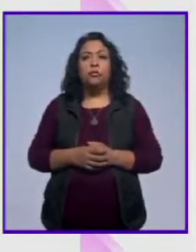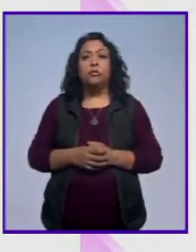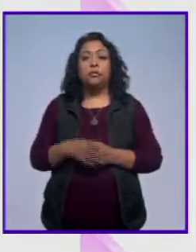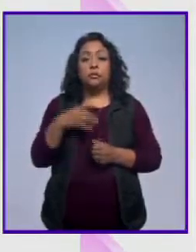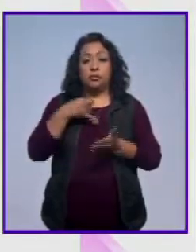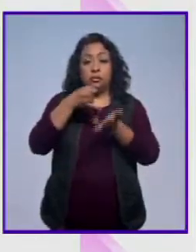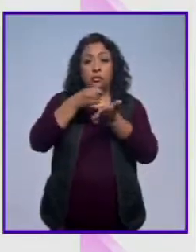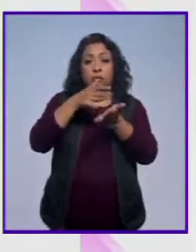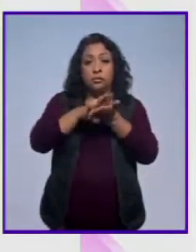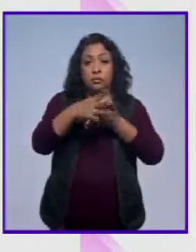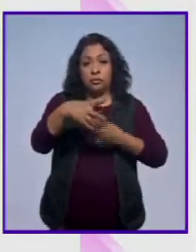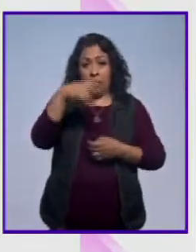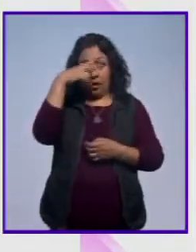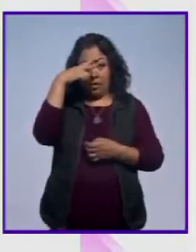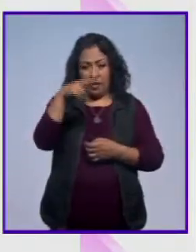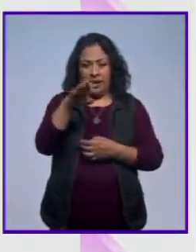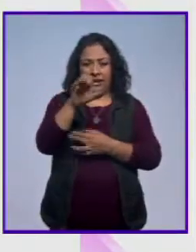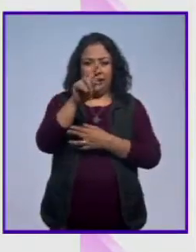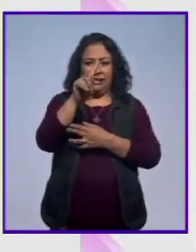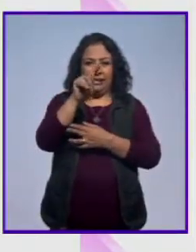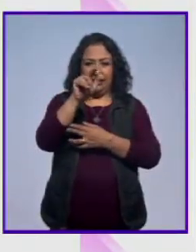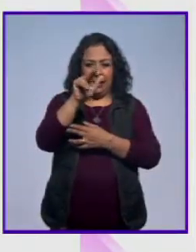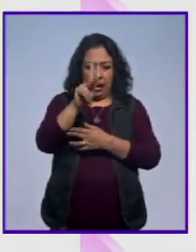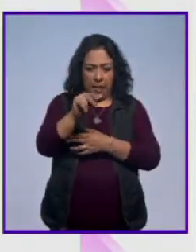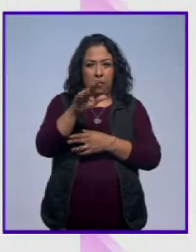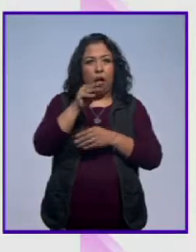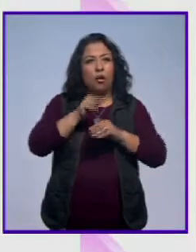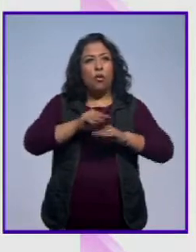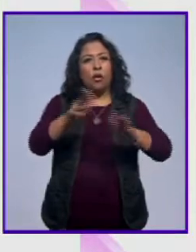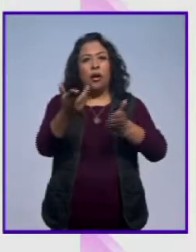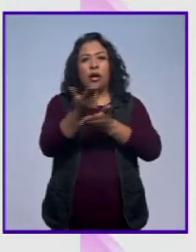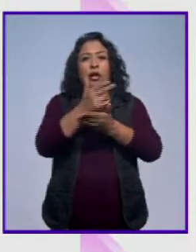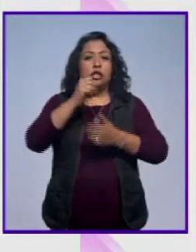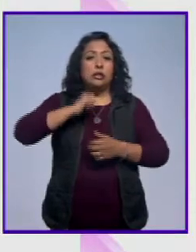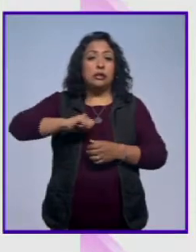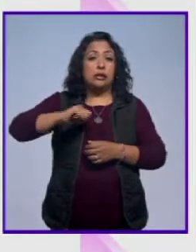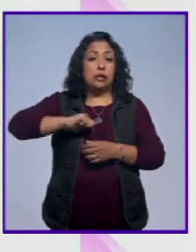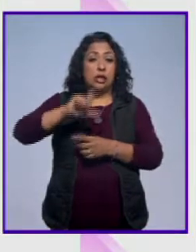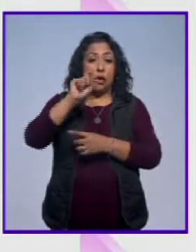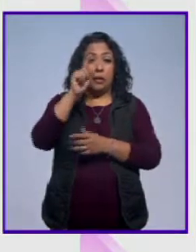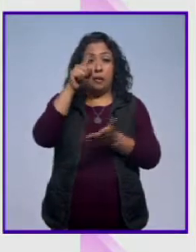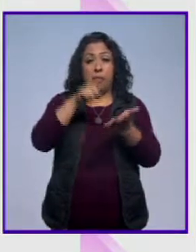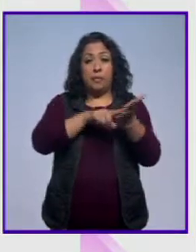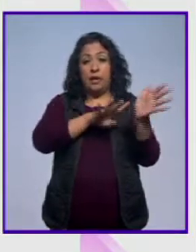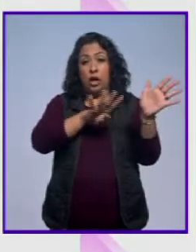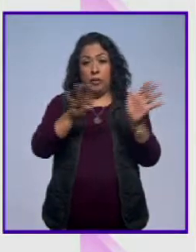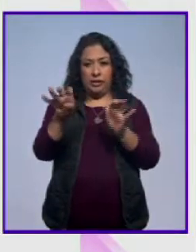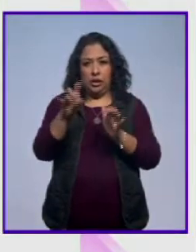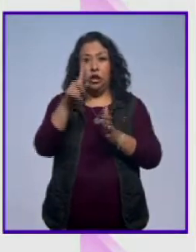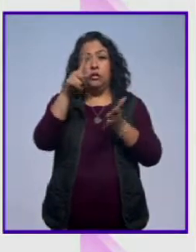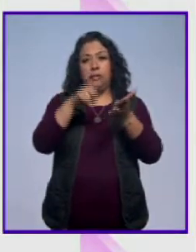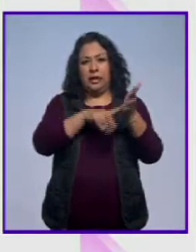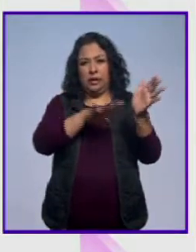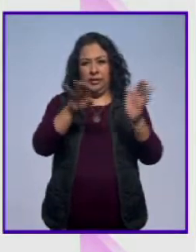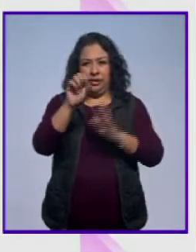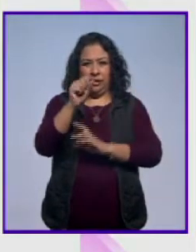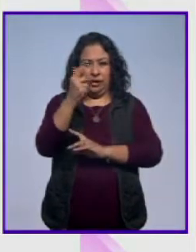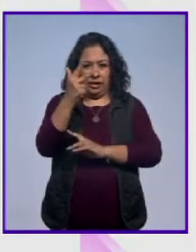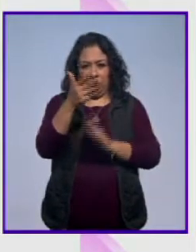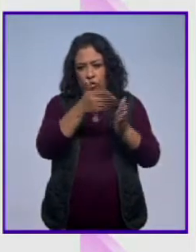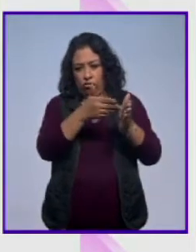Impresiones de México, la estampa y las publicaciones ilustradas en el siglo XX, 1900, 1968,